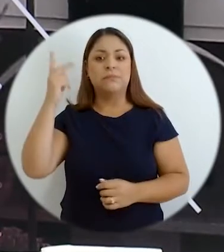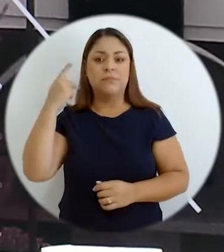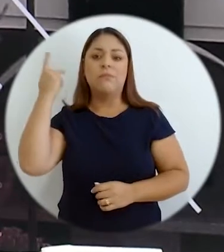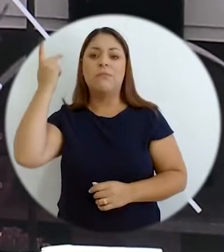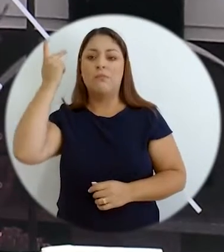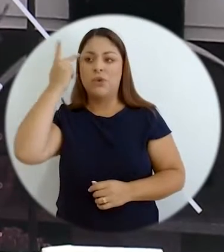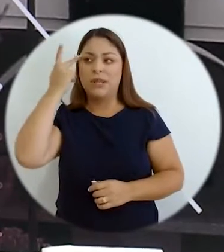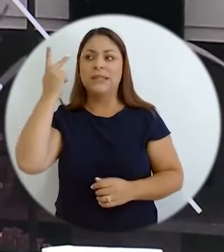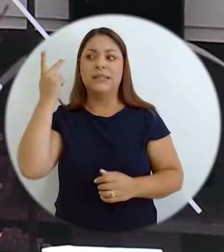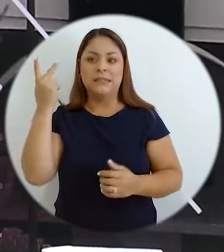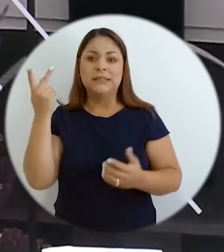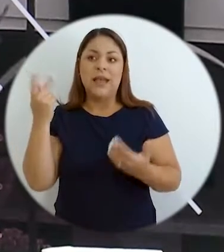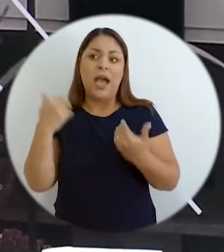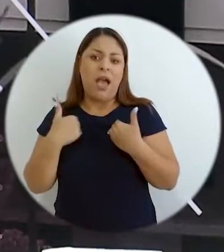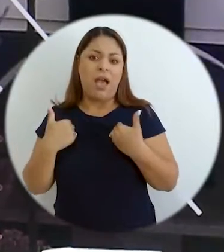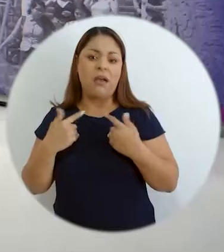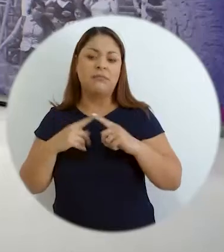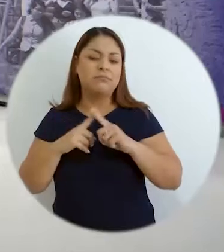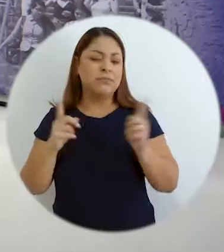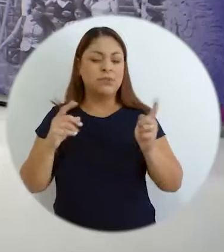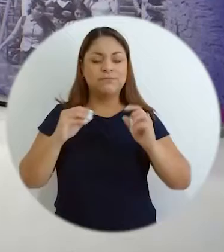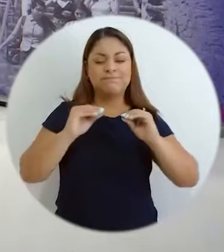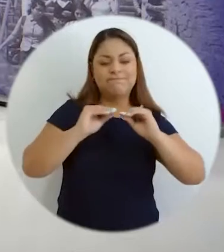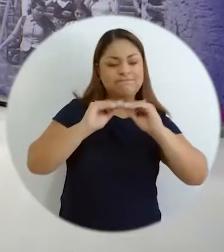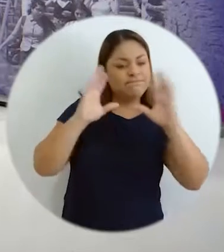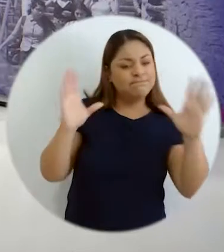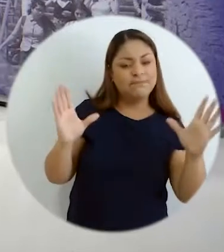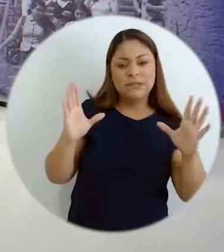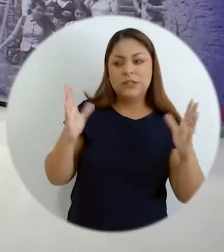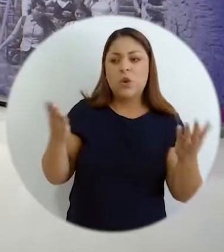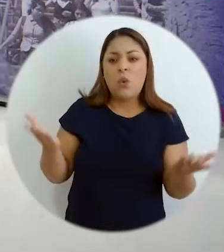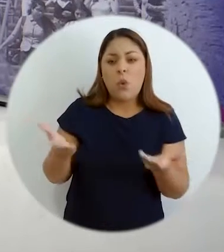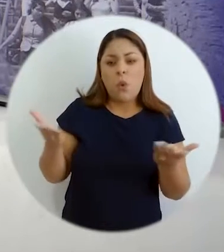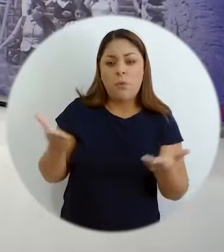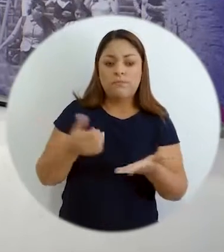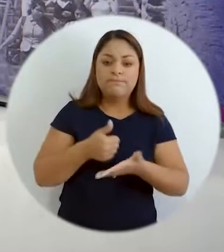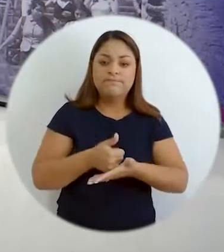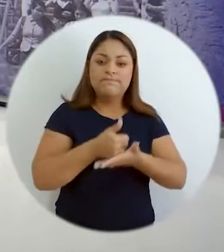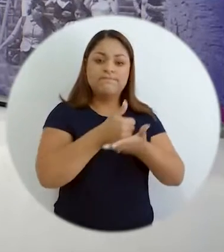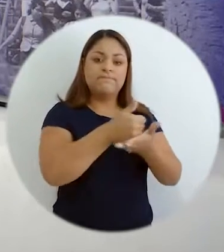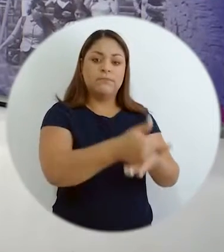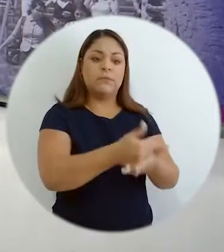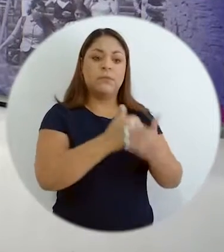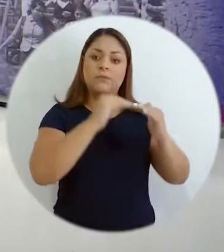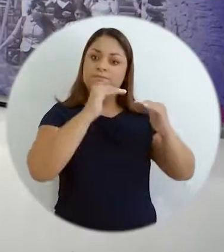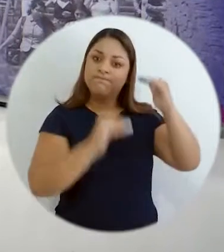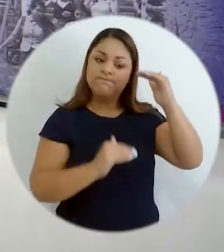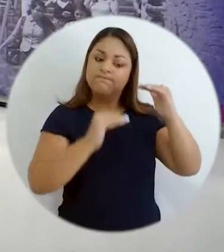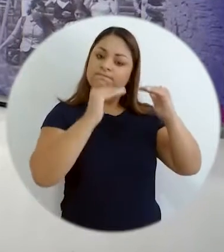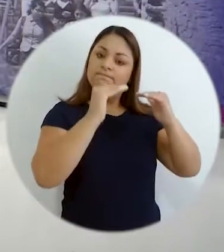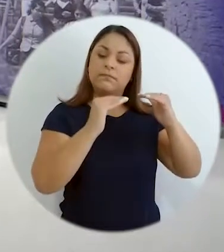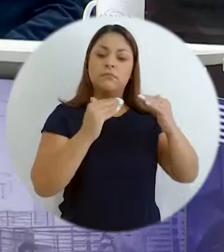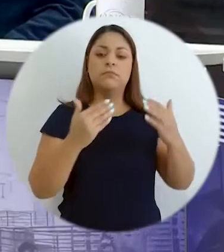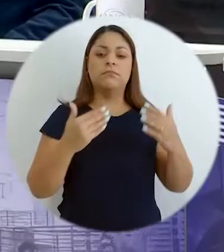claras, respecto a cómo abordar el tema de desigualdad en los territorios, no hemos llegado a la enclavo.